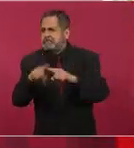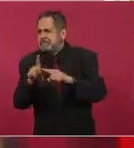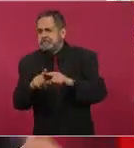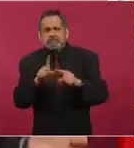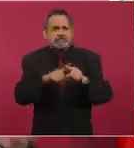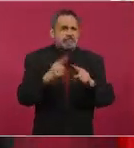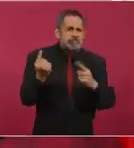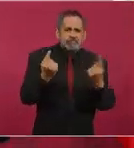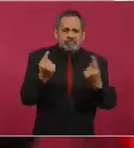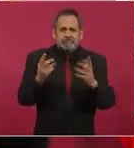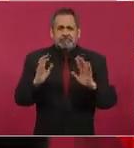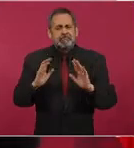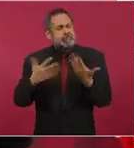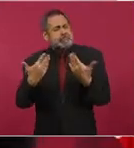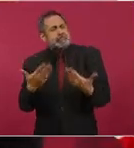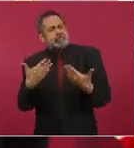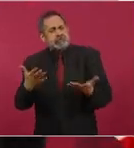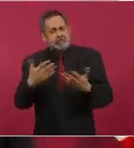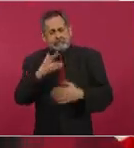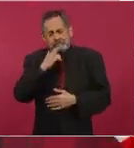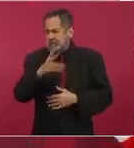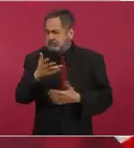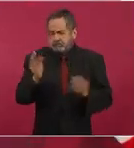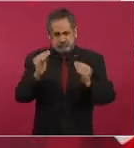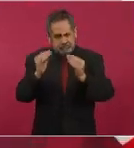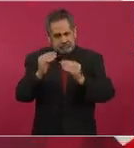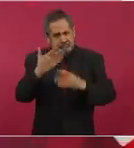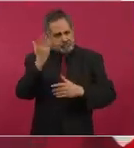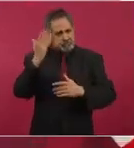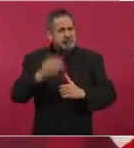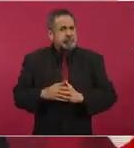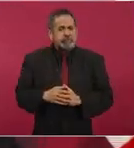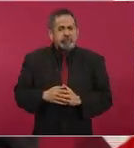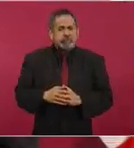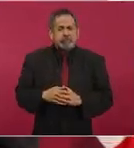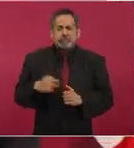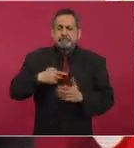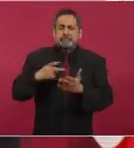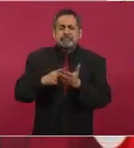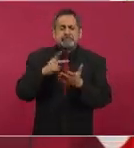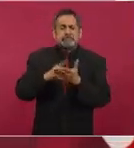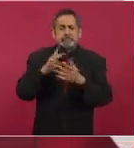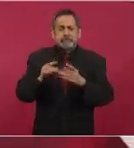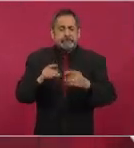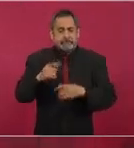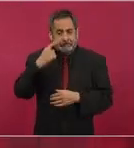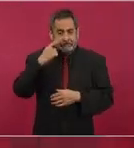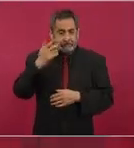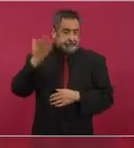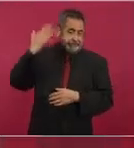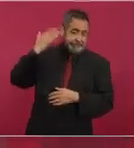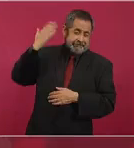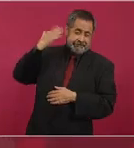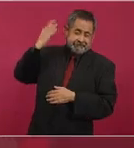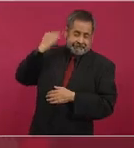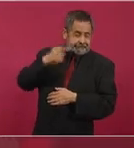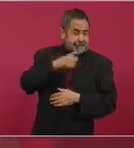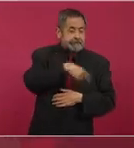Y ya lo he dicho muchas veces, hacía mucho daño la simulación